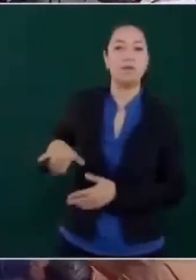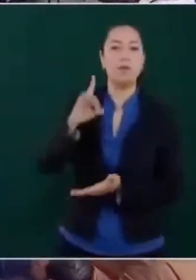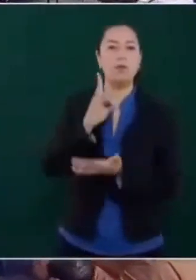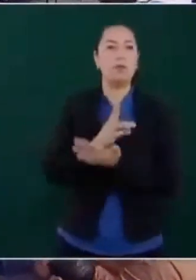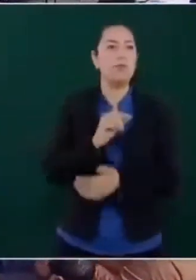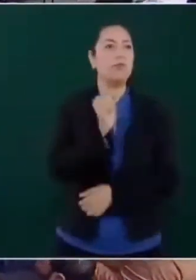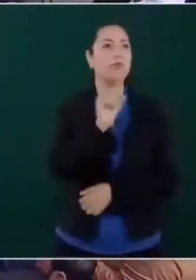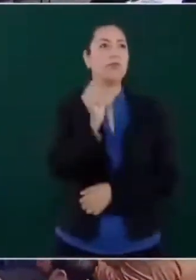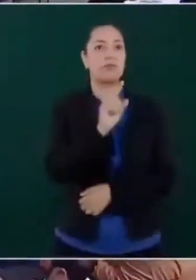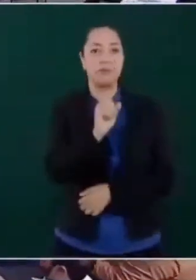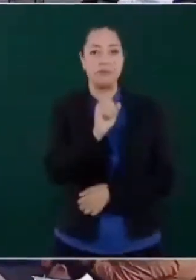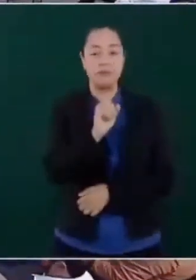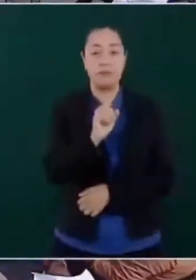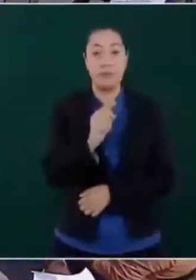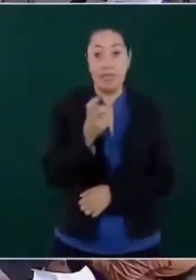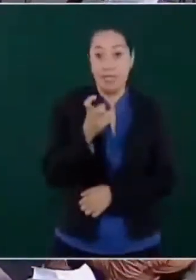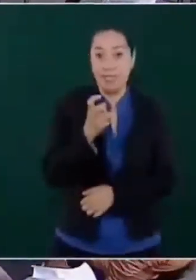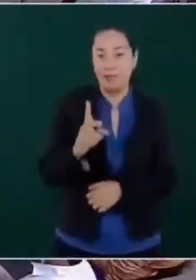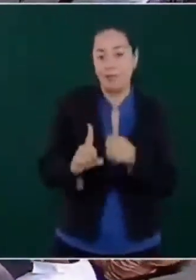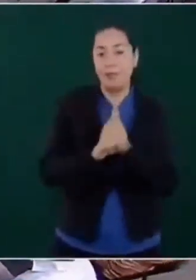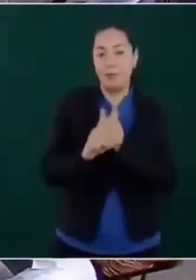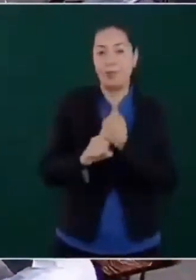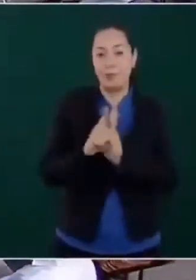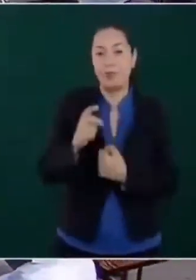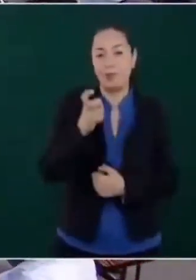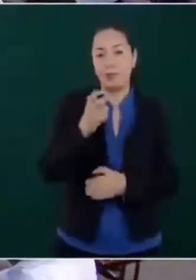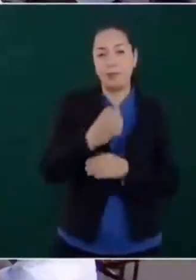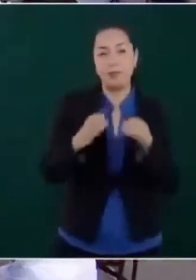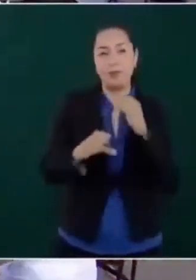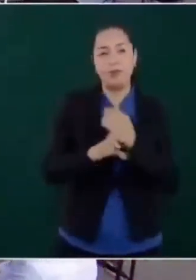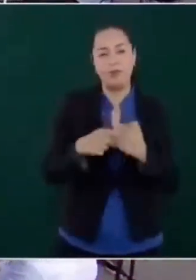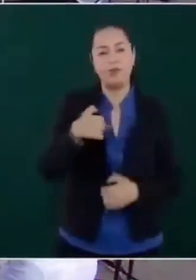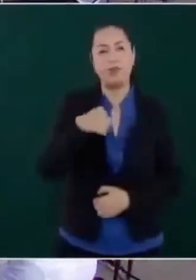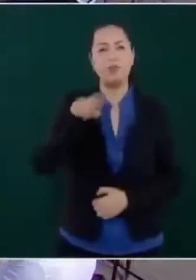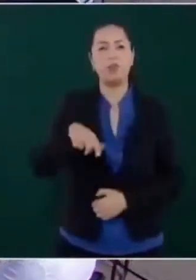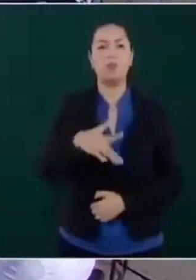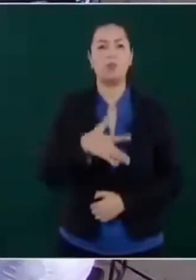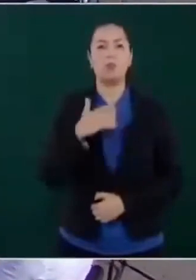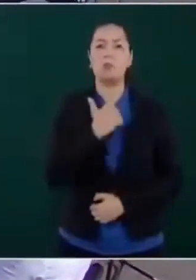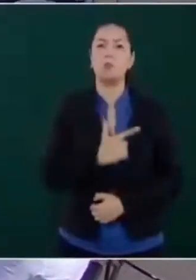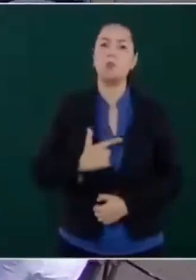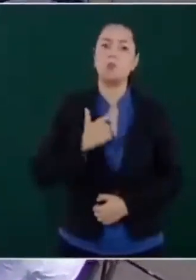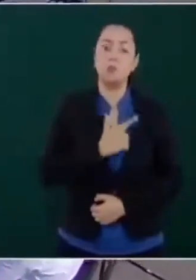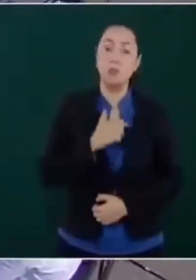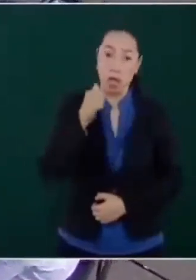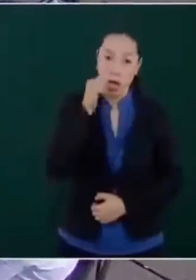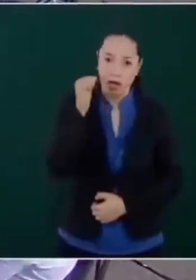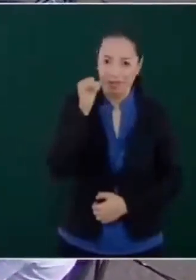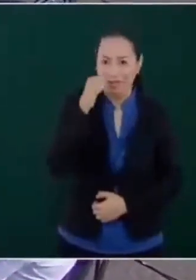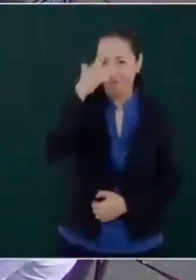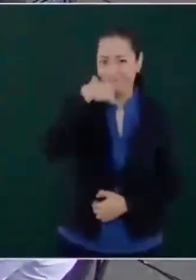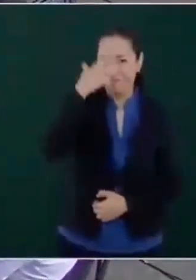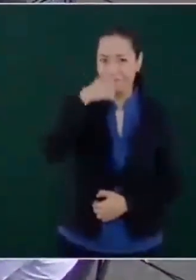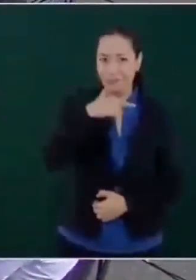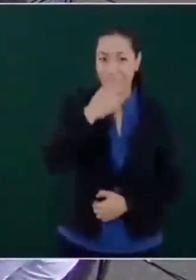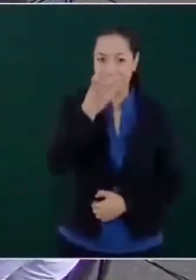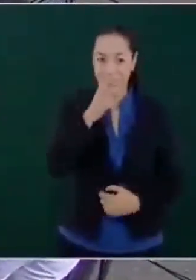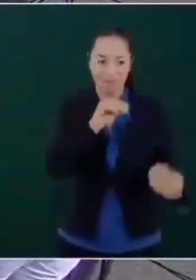Si ese es el problema, una de las cosas que me dio mucho gusto anoche del debate, eso sí lo puedo decir,